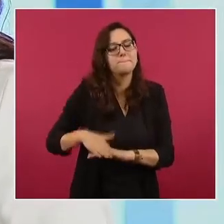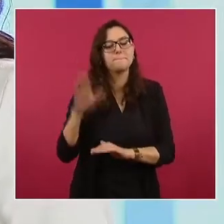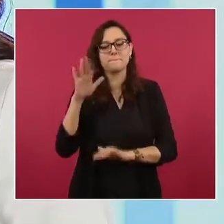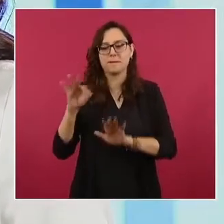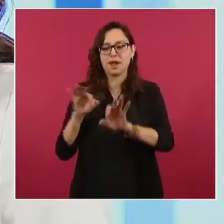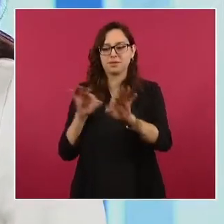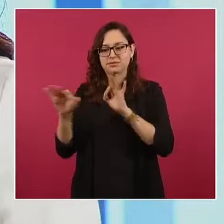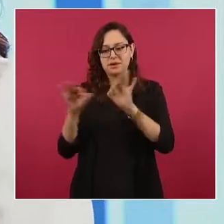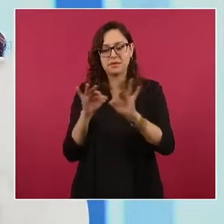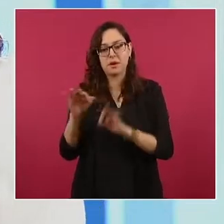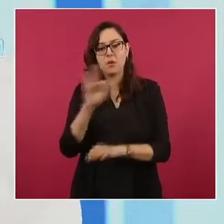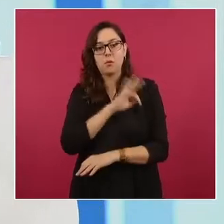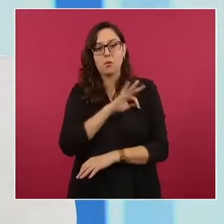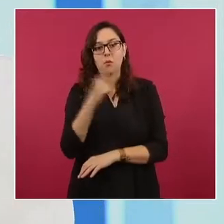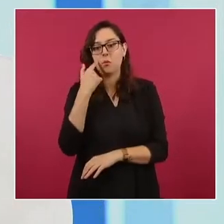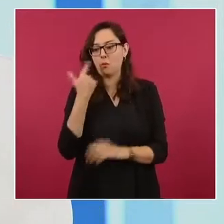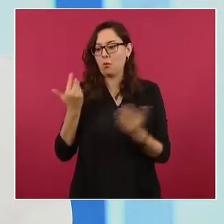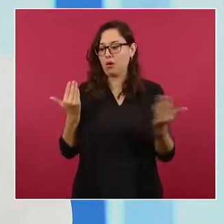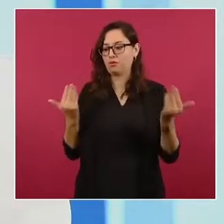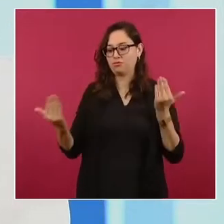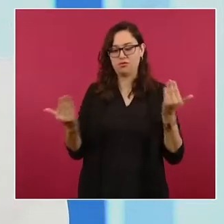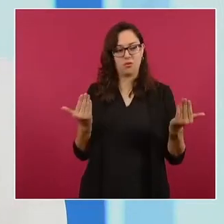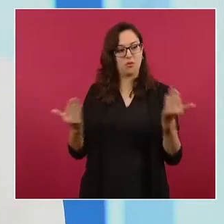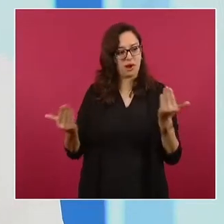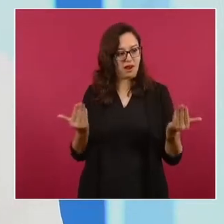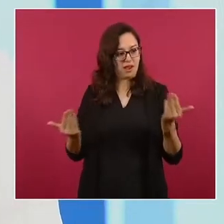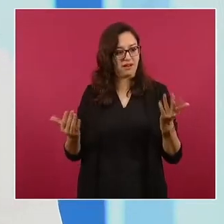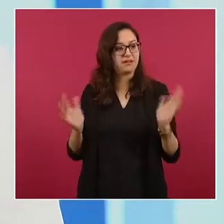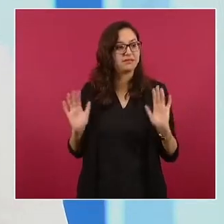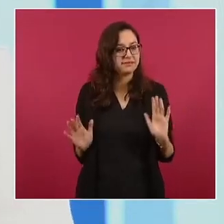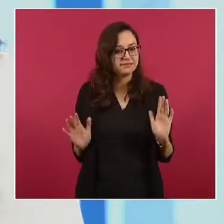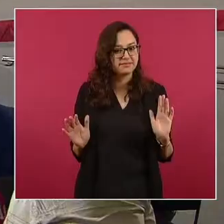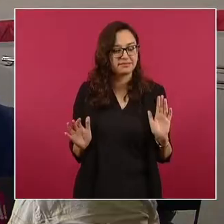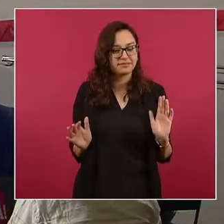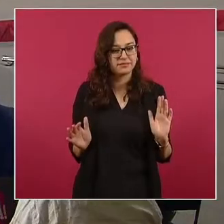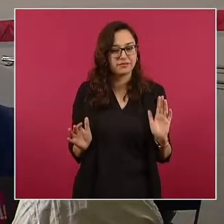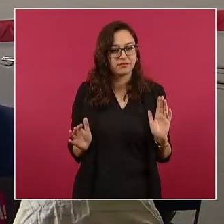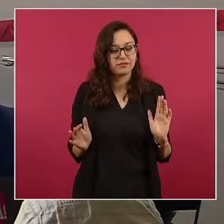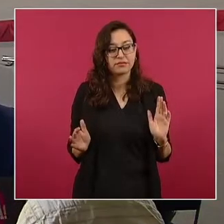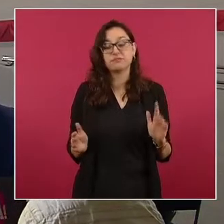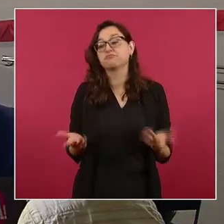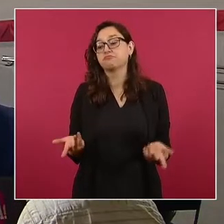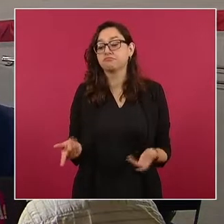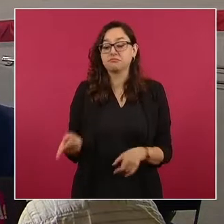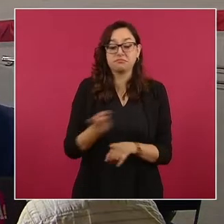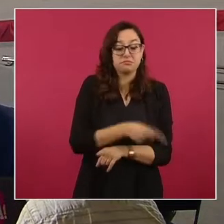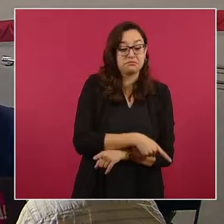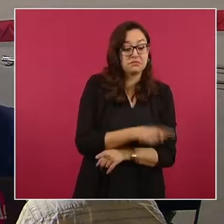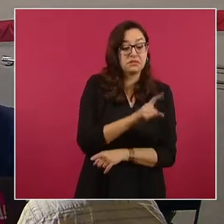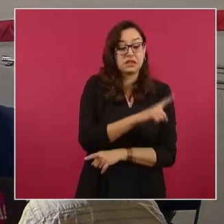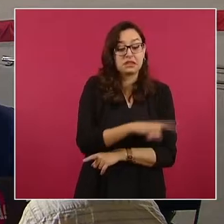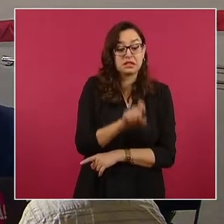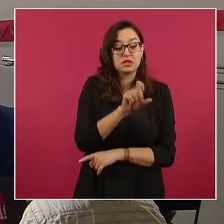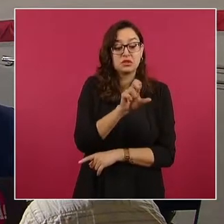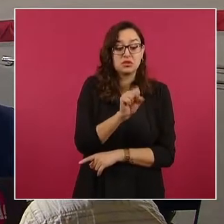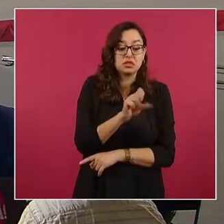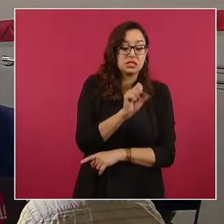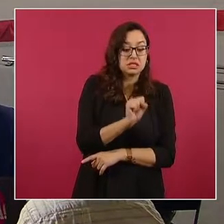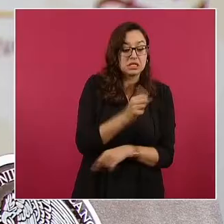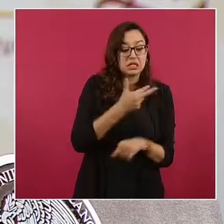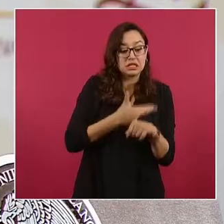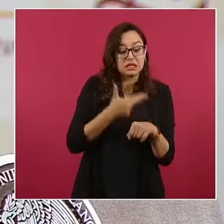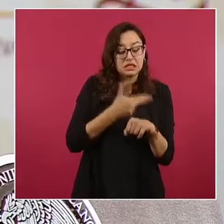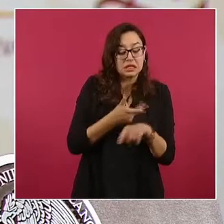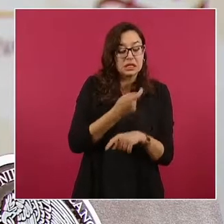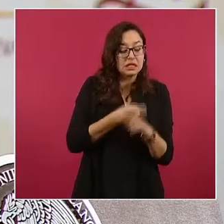al mismo periodo del año anterior, pasando de 160 a 243